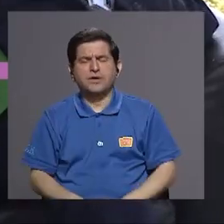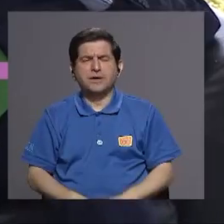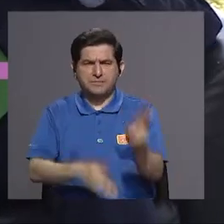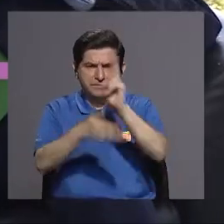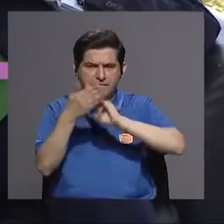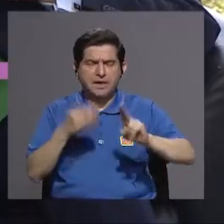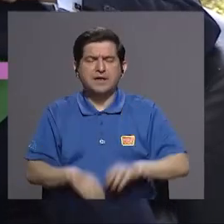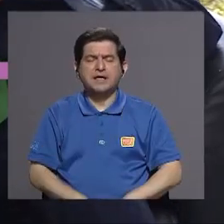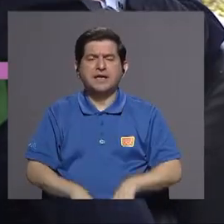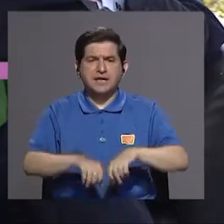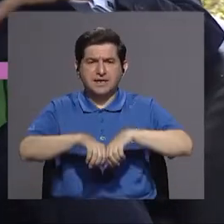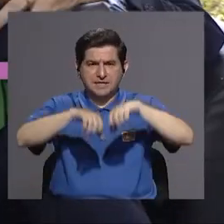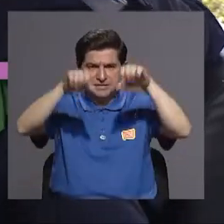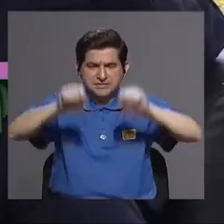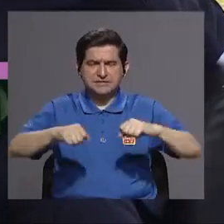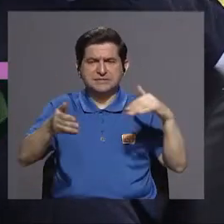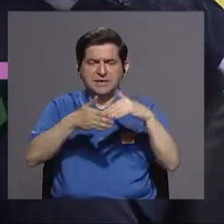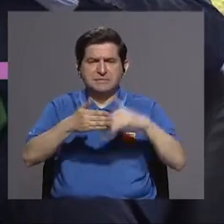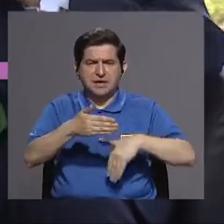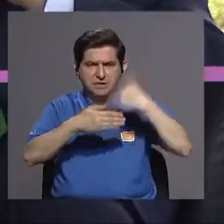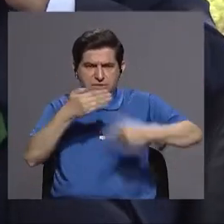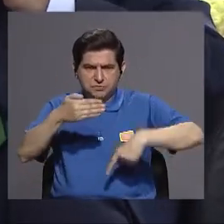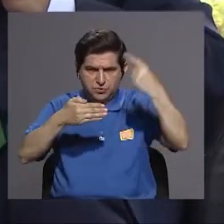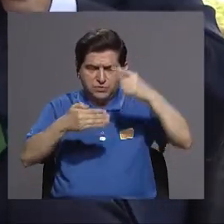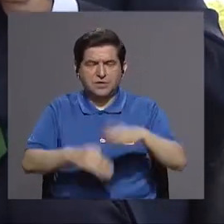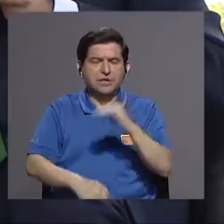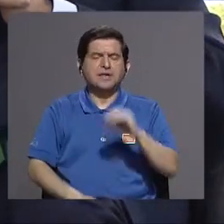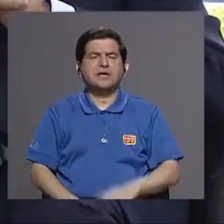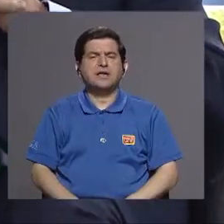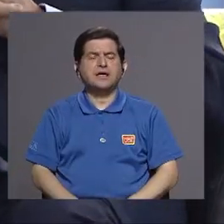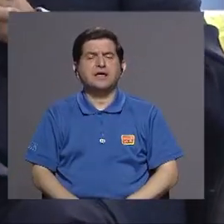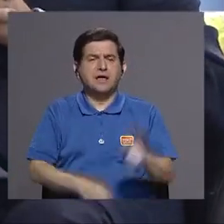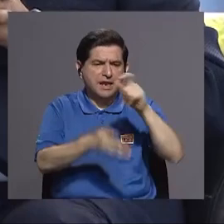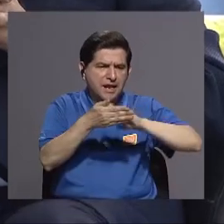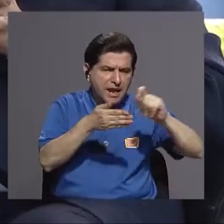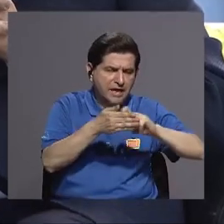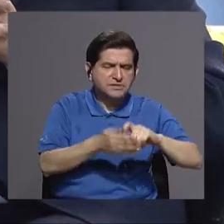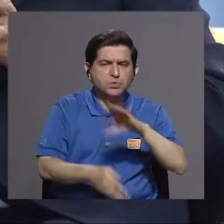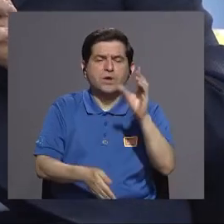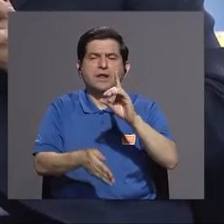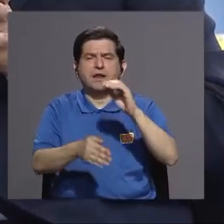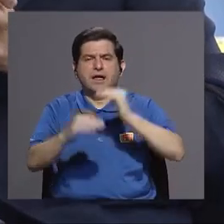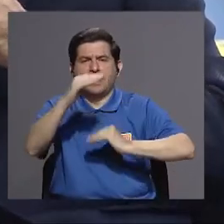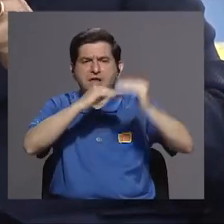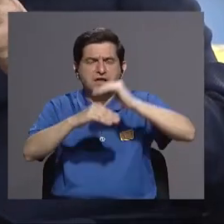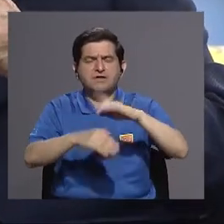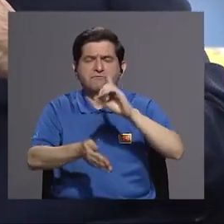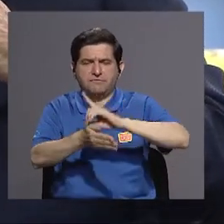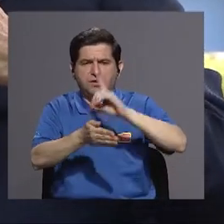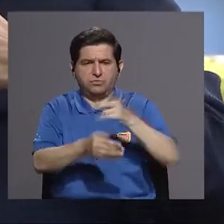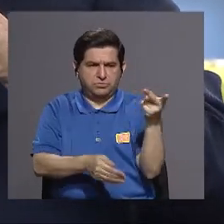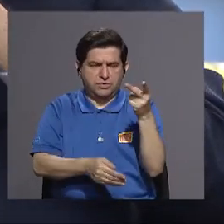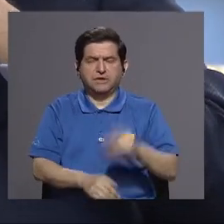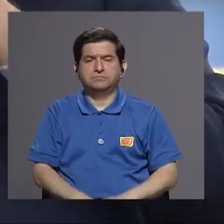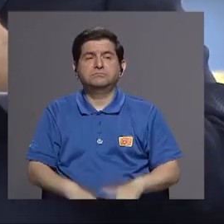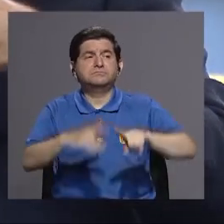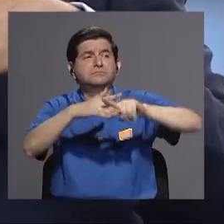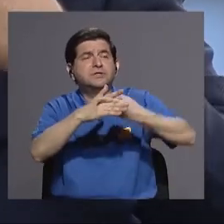universidad a través del sistema estudios depurado y la facultad y escuela de medicina verdad si han nacido